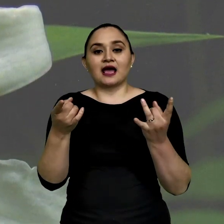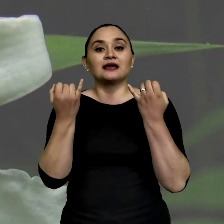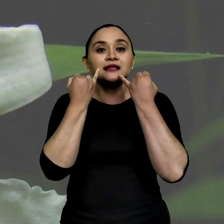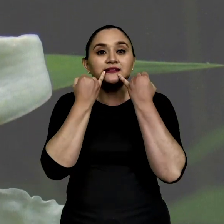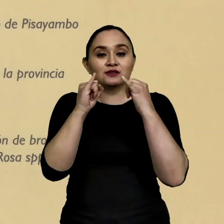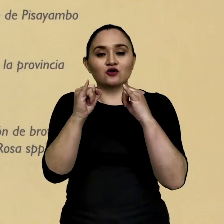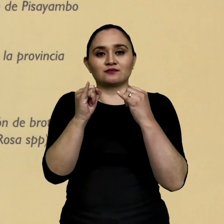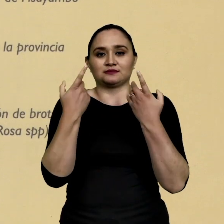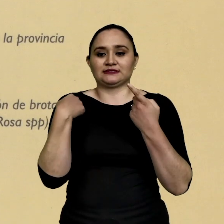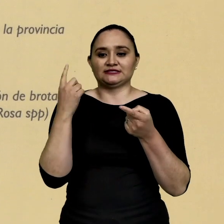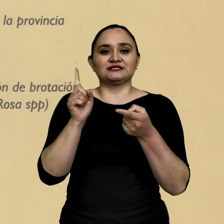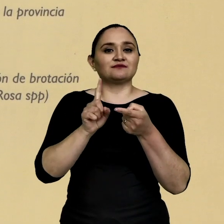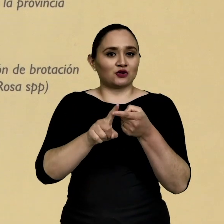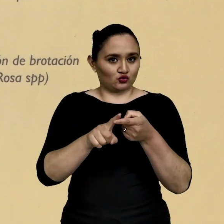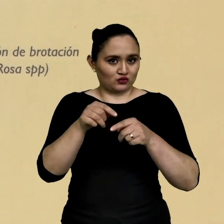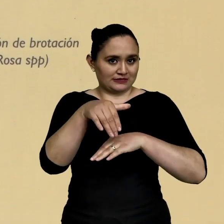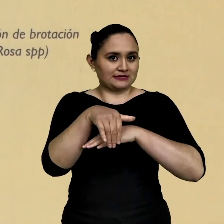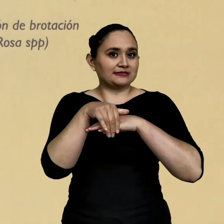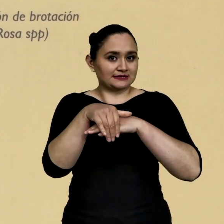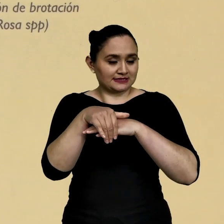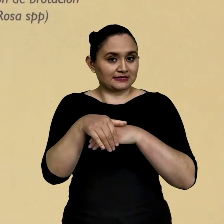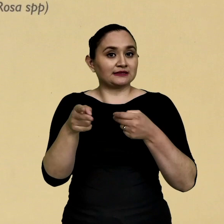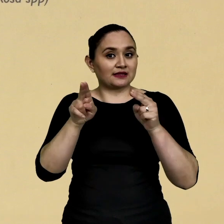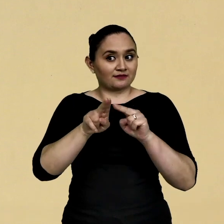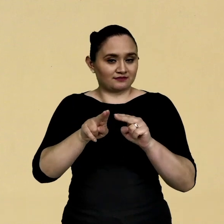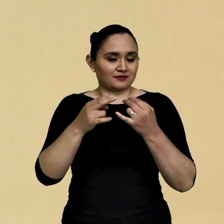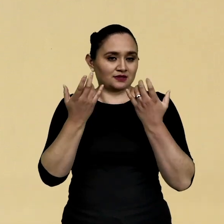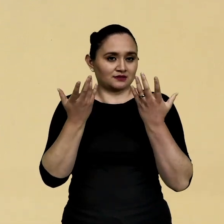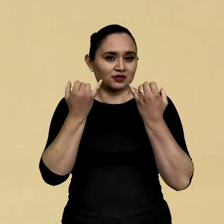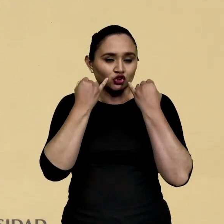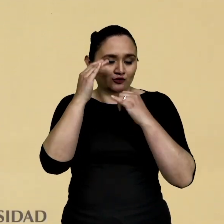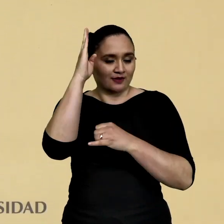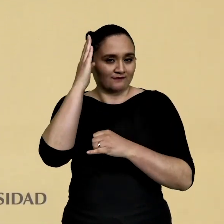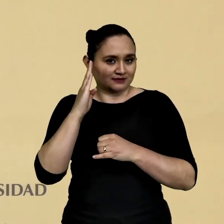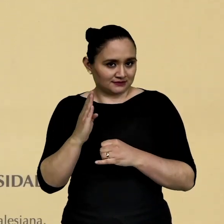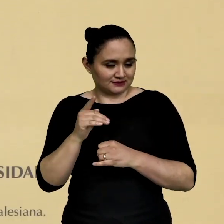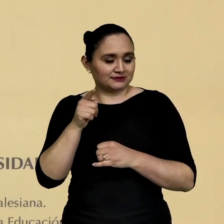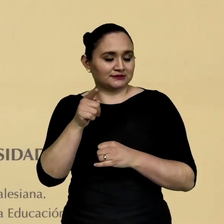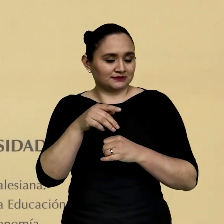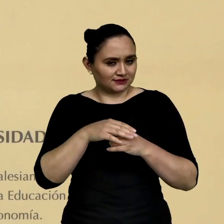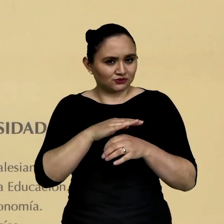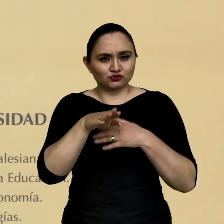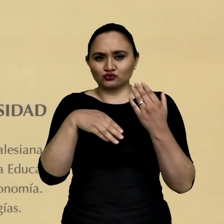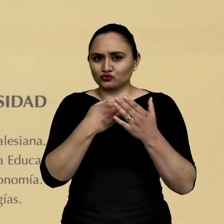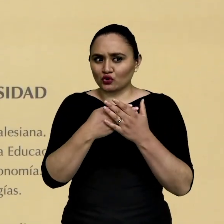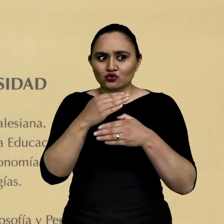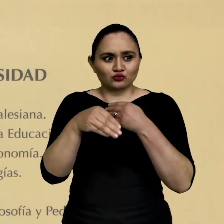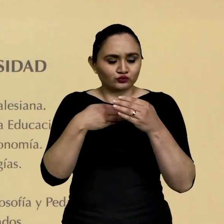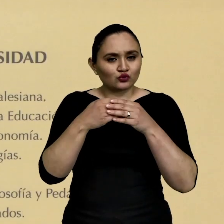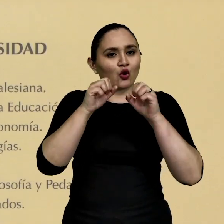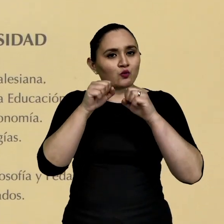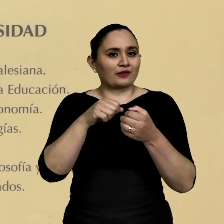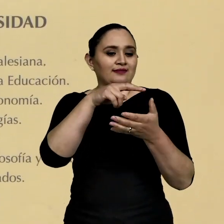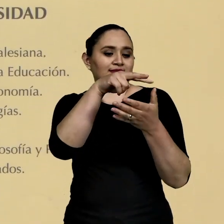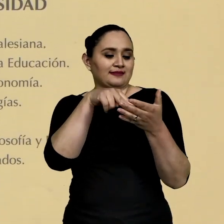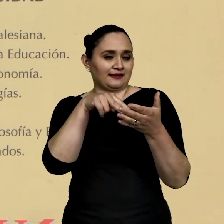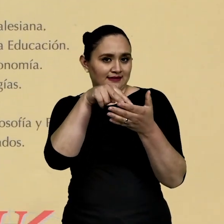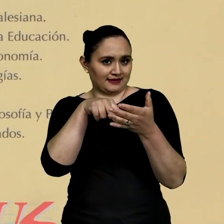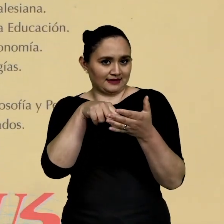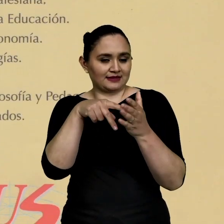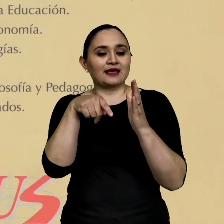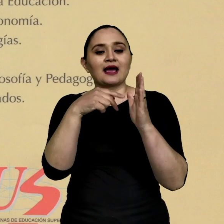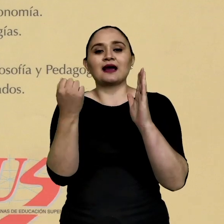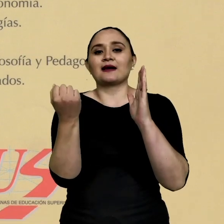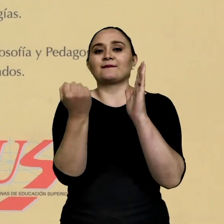español y en inglés. Pueden enviar los artículos tanto en español como en inglés, inclusive en portugués, para que los lea todo el mundo. Está